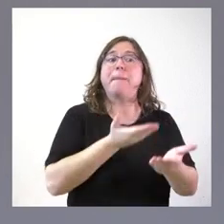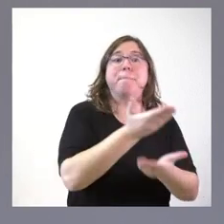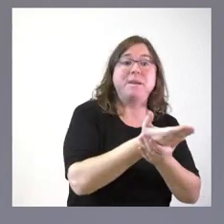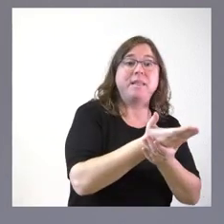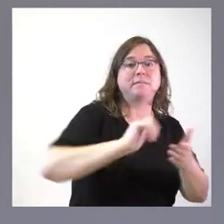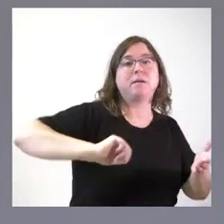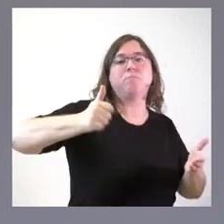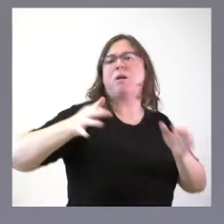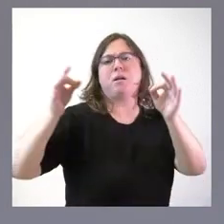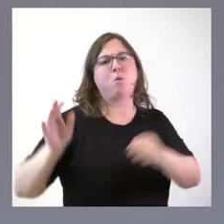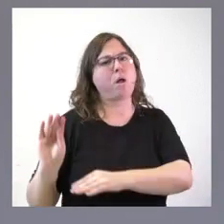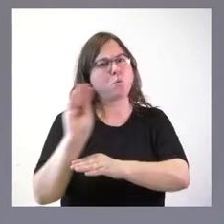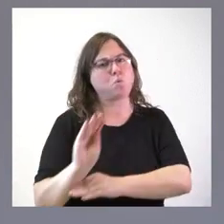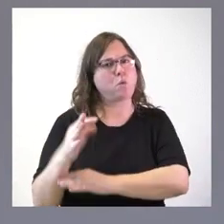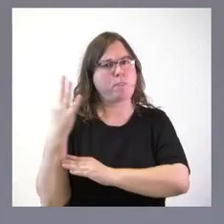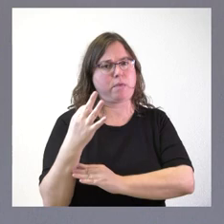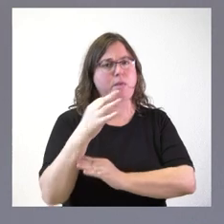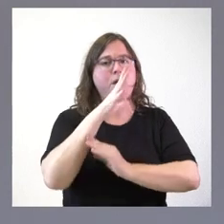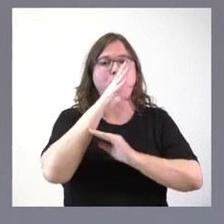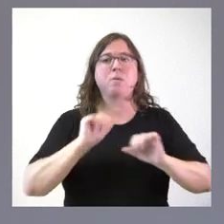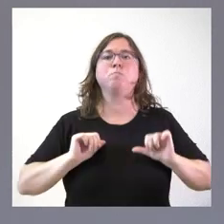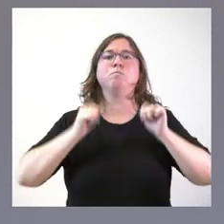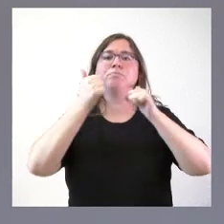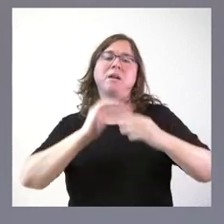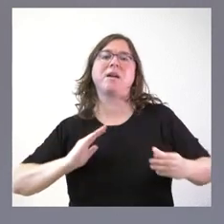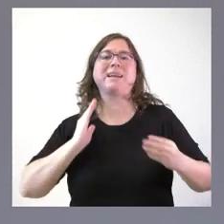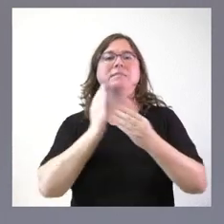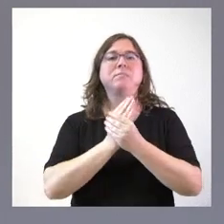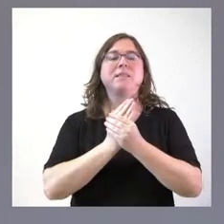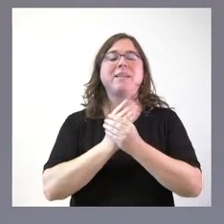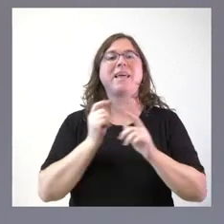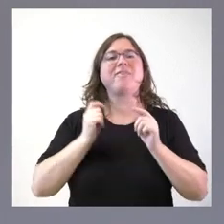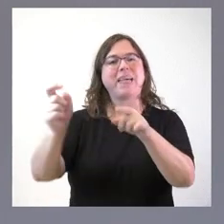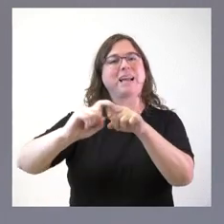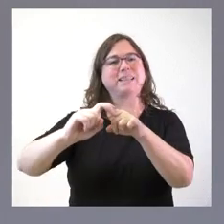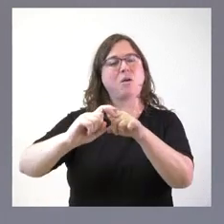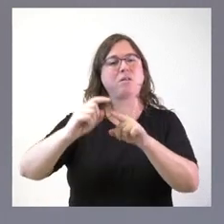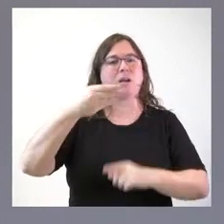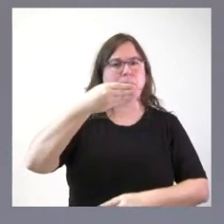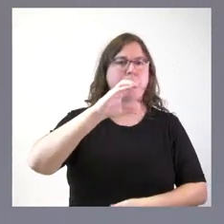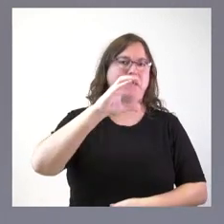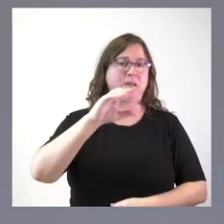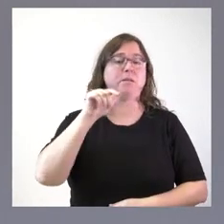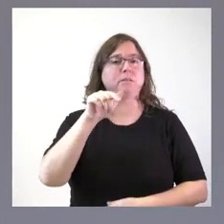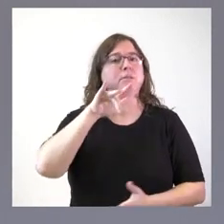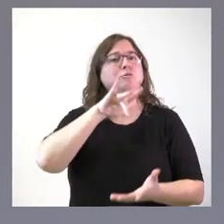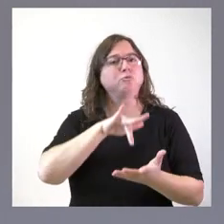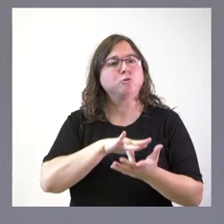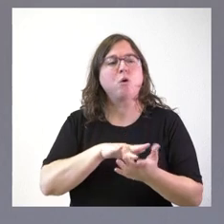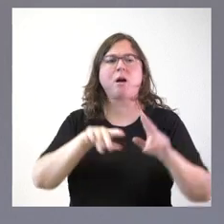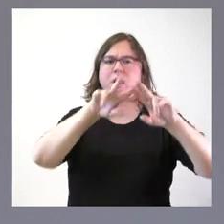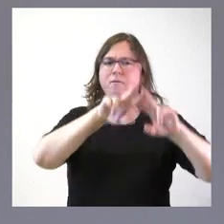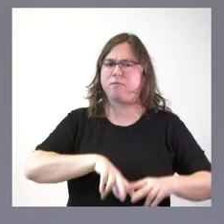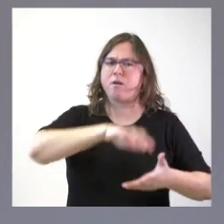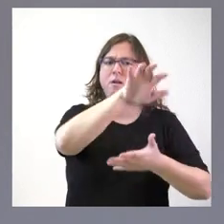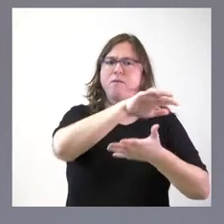del mismo. Naturalmente ahora iniciamos el expediente de catalogación, este expediente sometido a todo tipo de informes, sobre